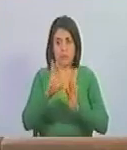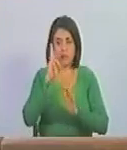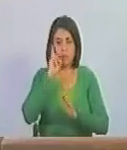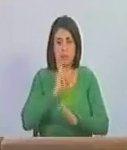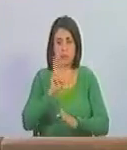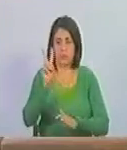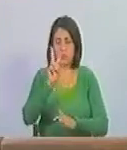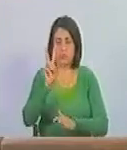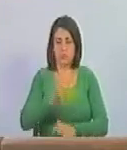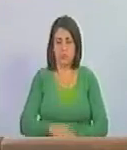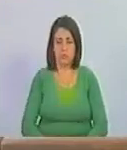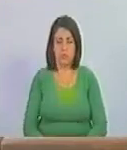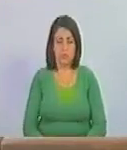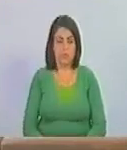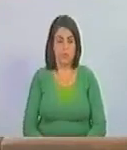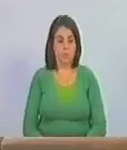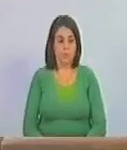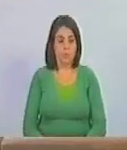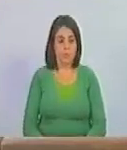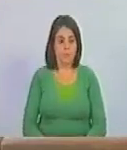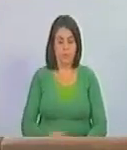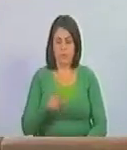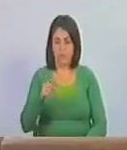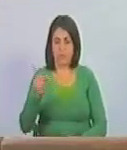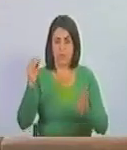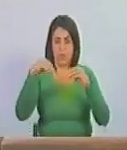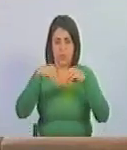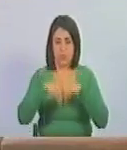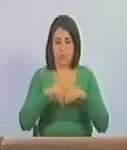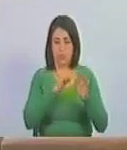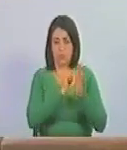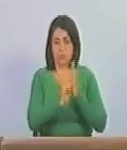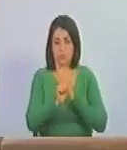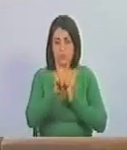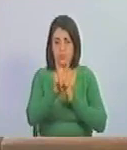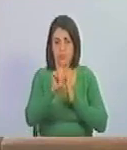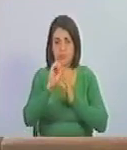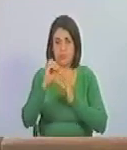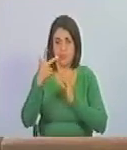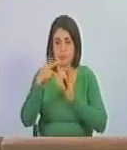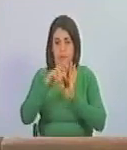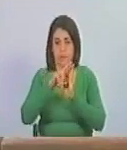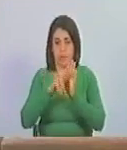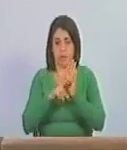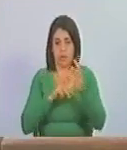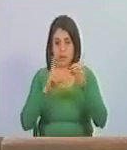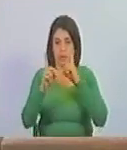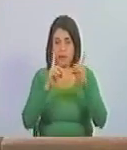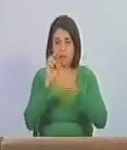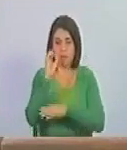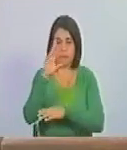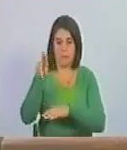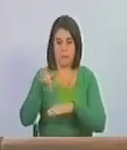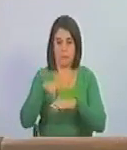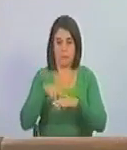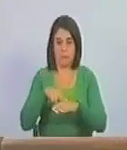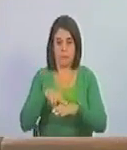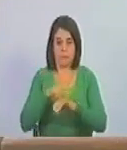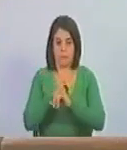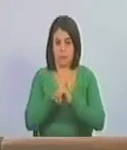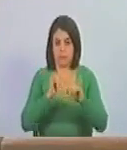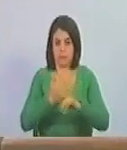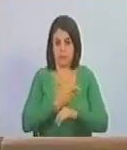República Bolivariana de Venezuela, en concordarse con el artículo 103 del Reglamento Interior y Debates de la Asamblea Nacional.